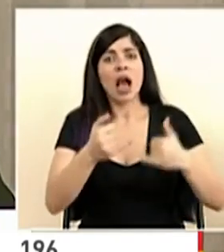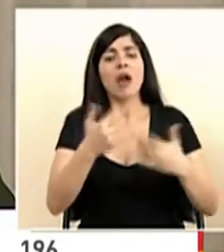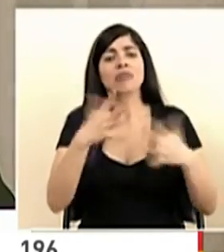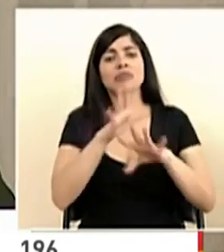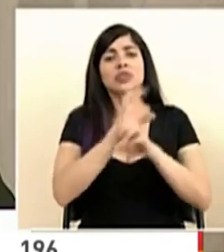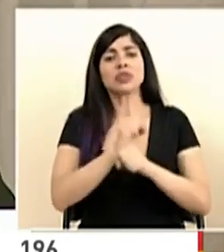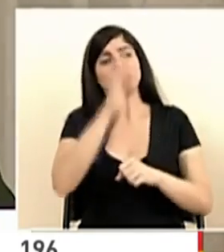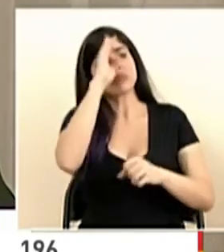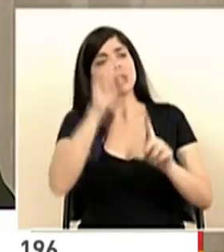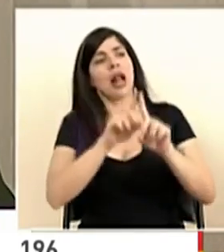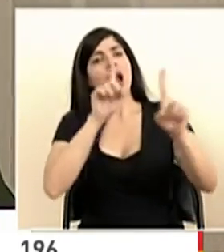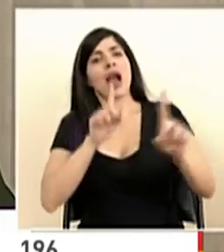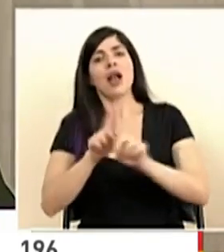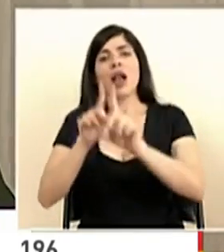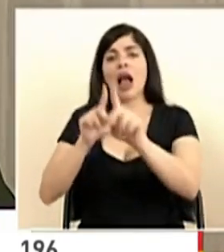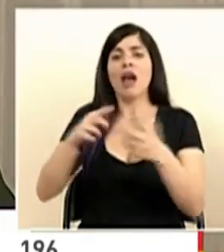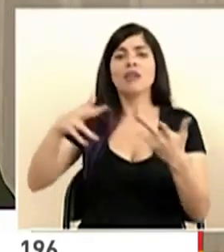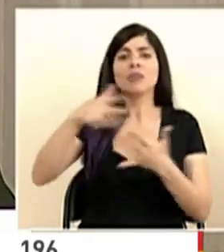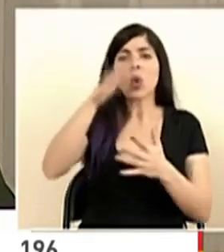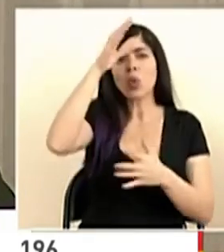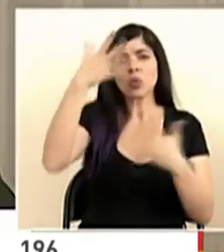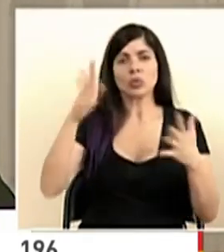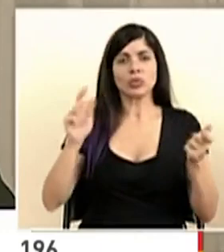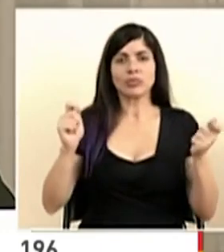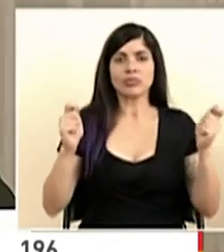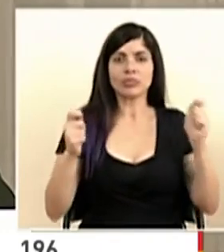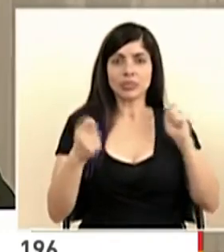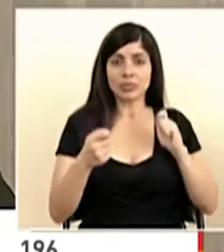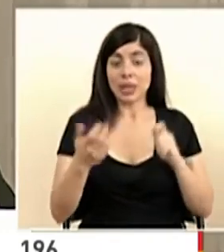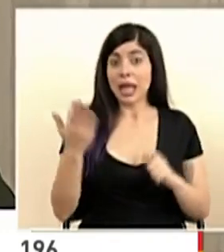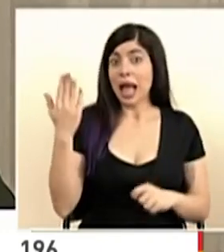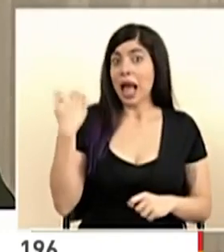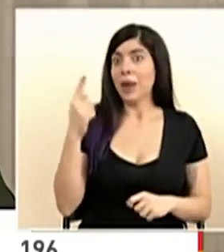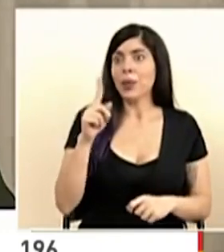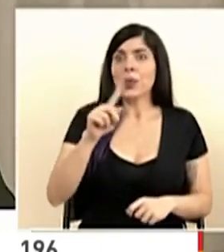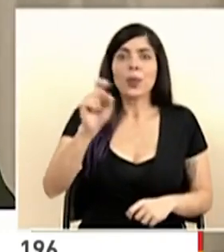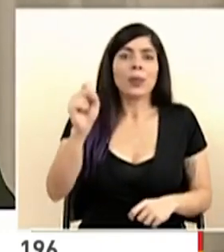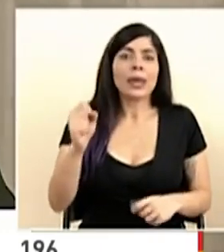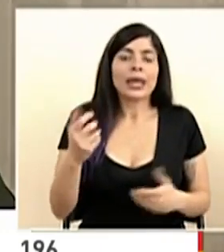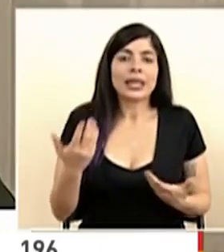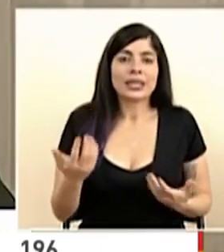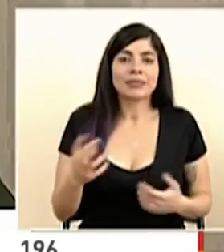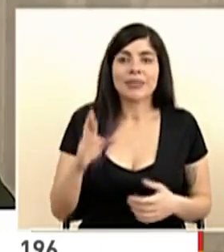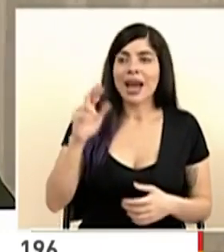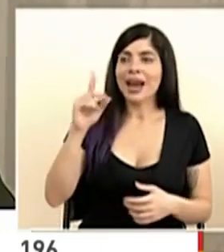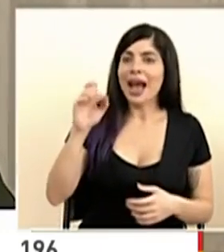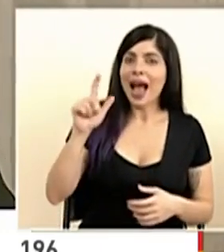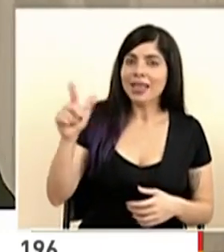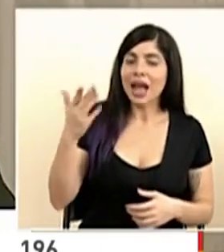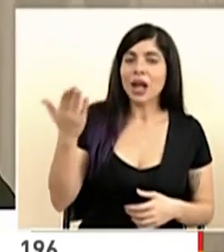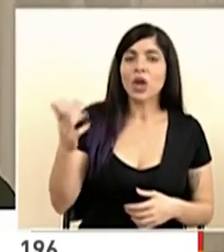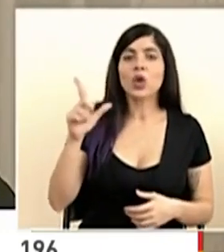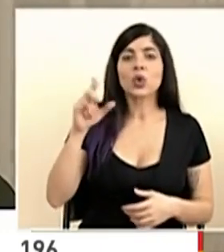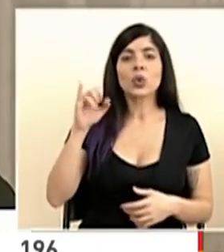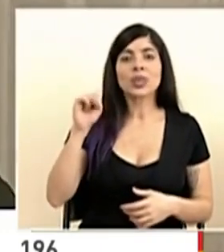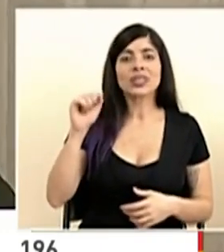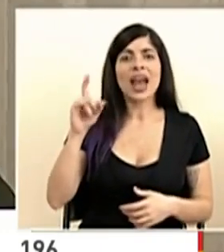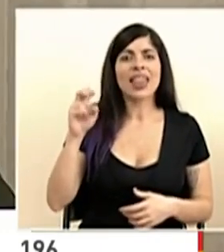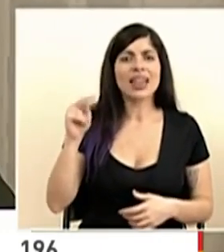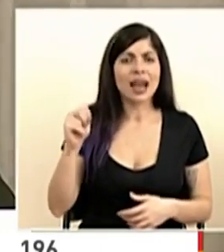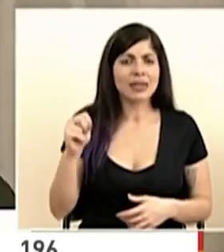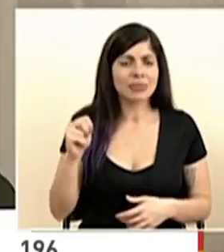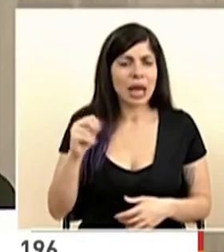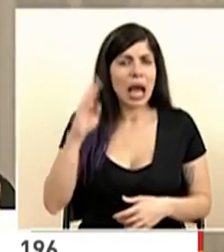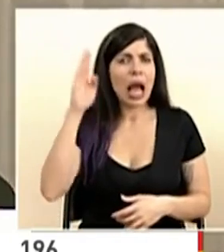a la distancia. Hemos cambiado nuestro comportamiento cultural. Hace un mes, a don Randall, a don Luis Adrián, ¿quién